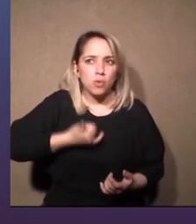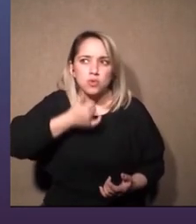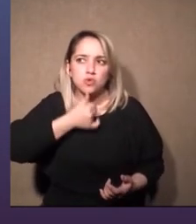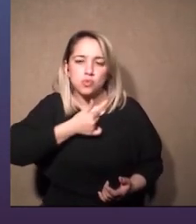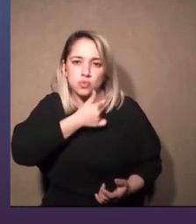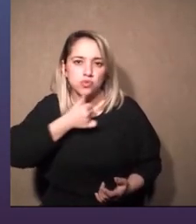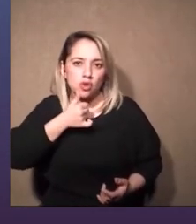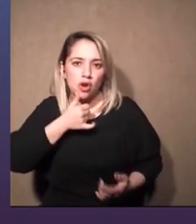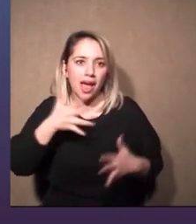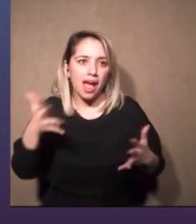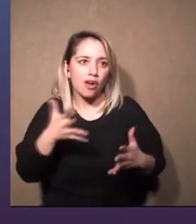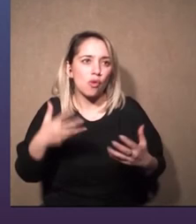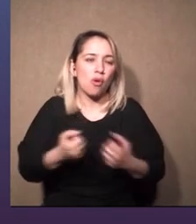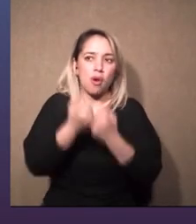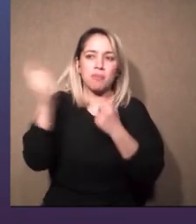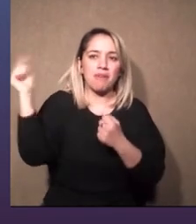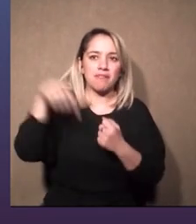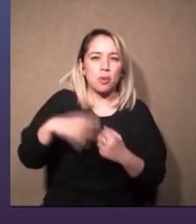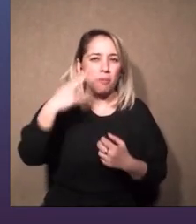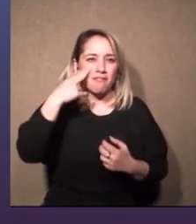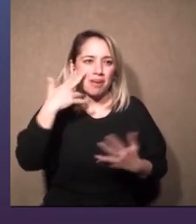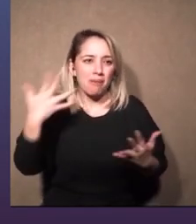una función Sebastián?